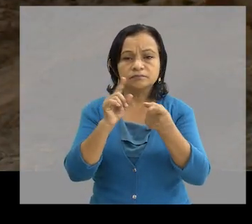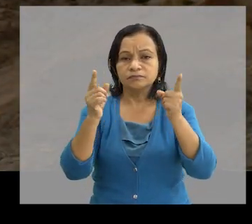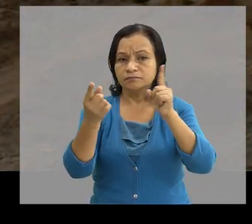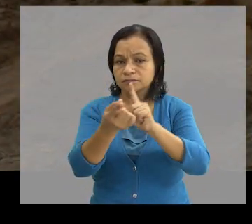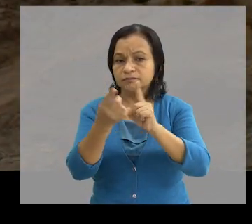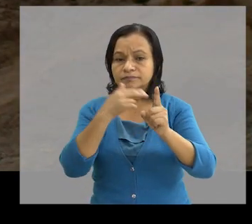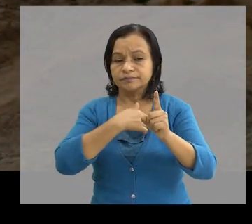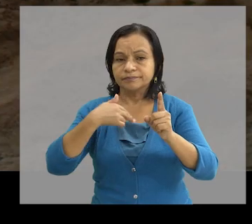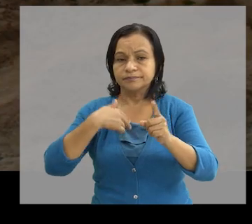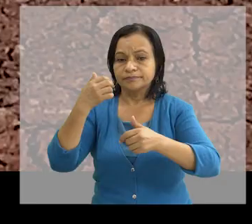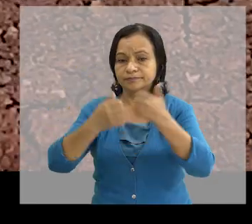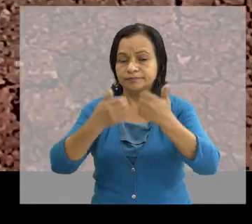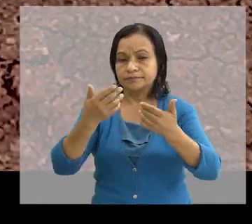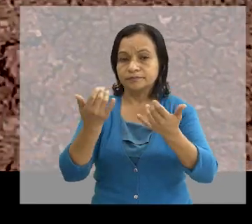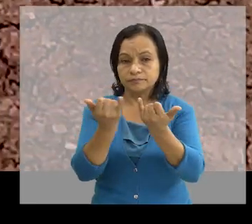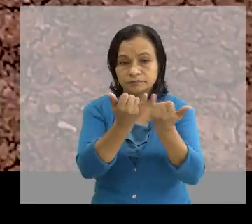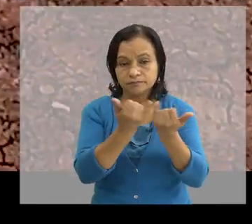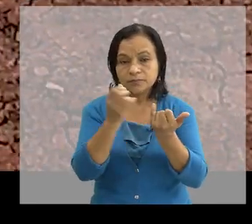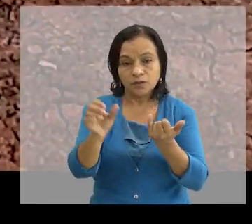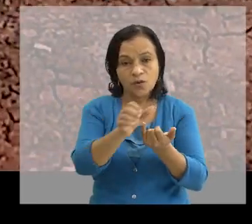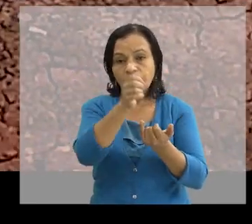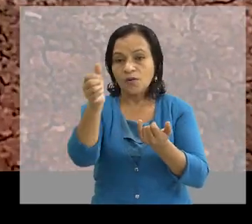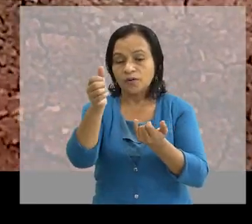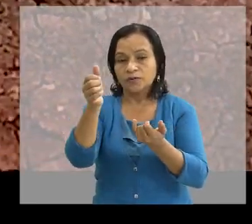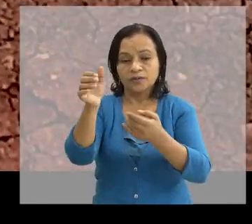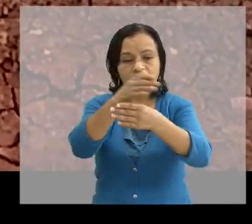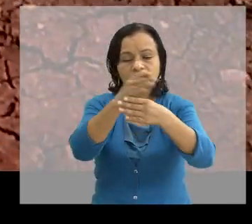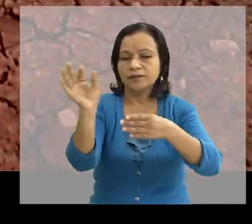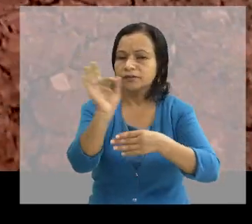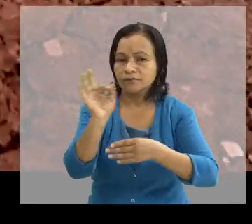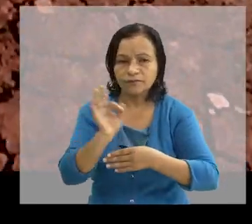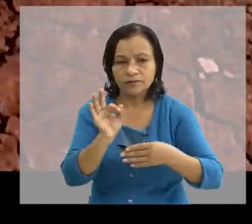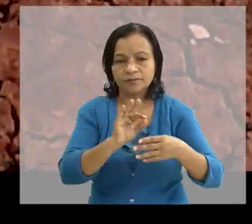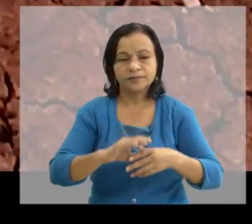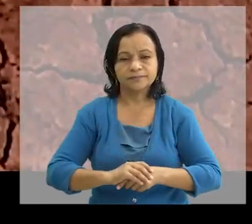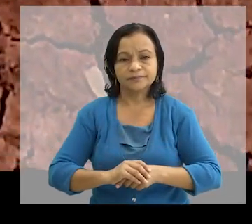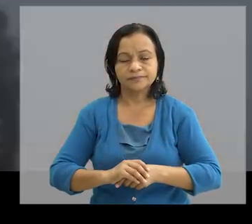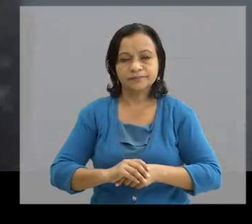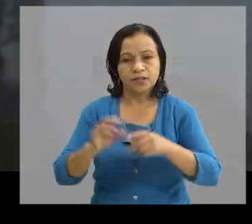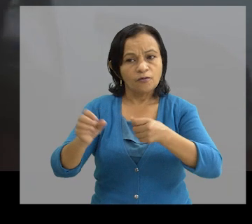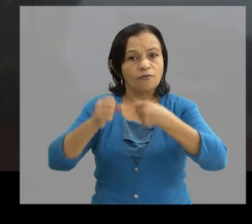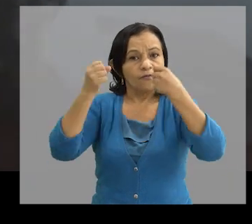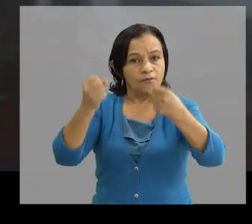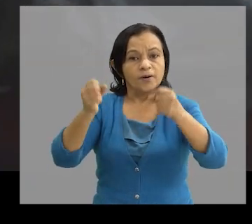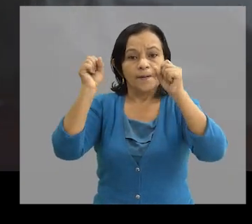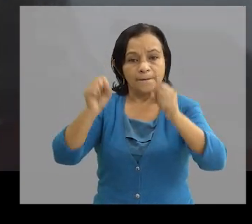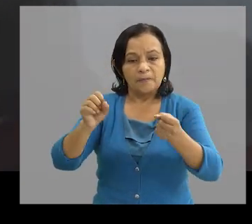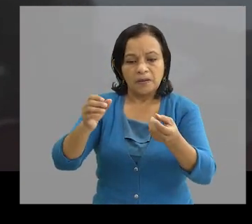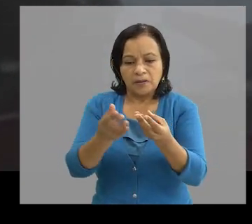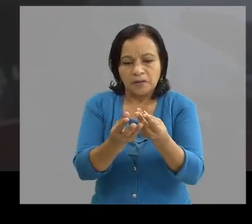Y generar efectos nocivos a través de otros fenómenos de diferentes maneras Su fuerza puede